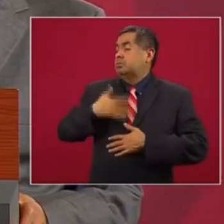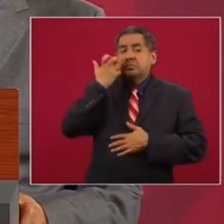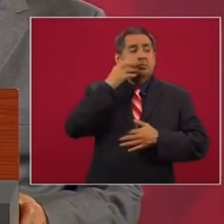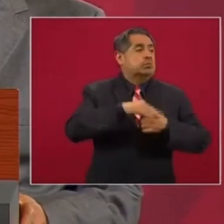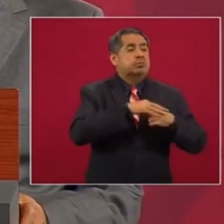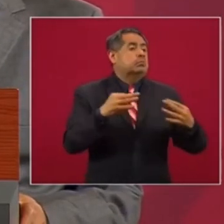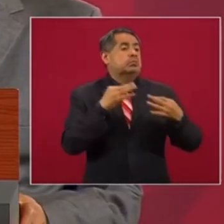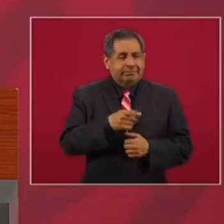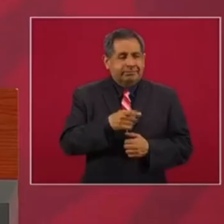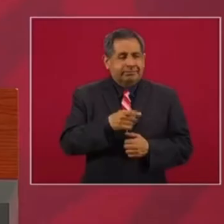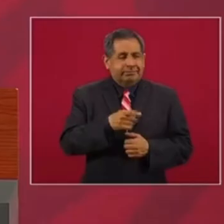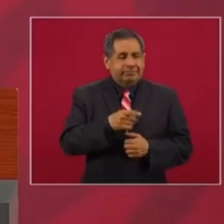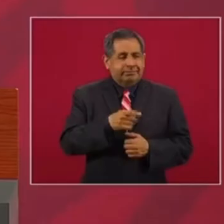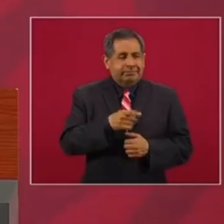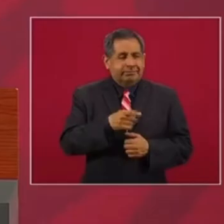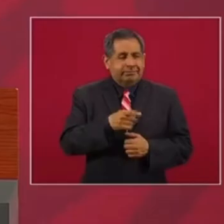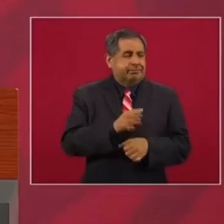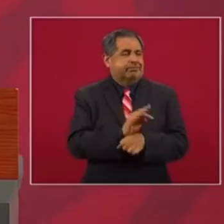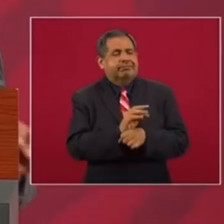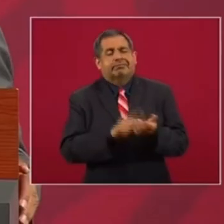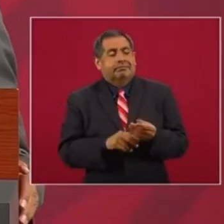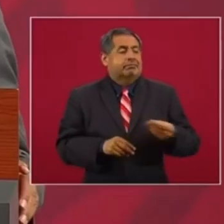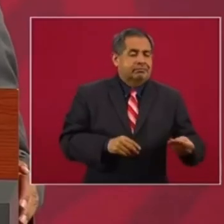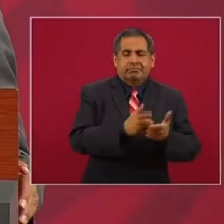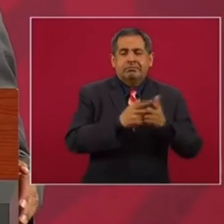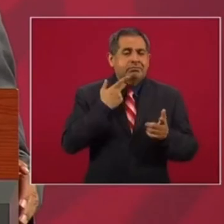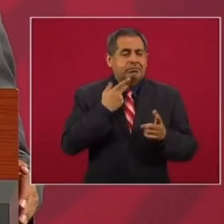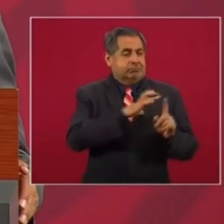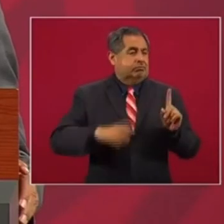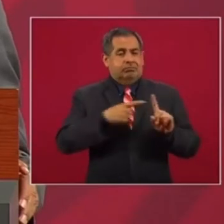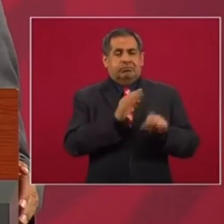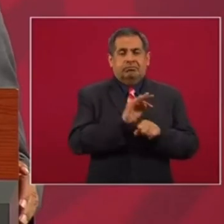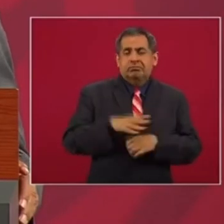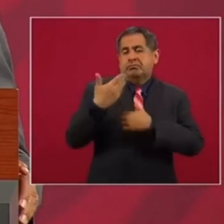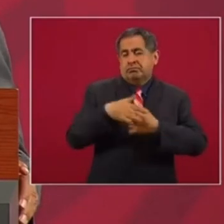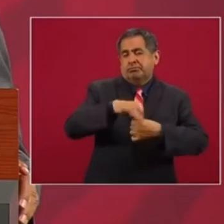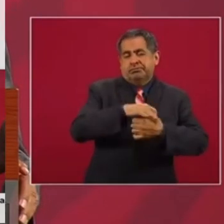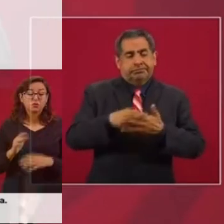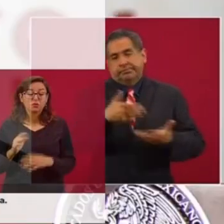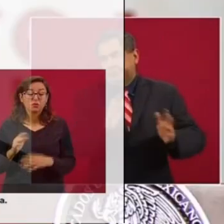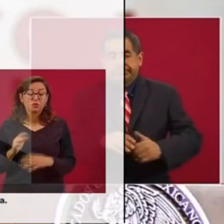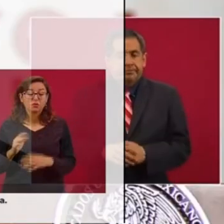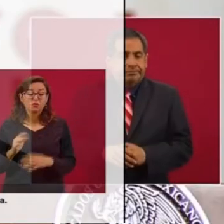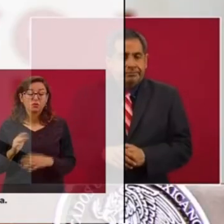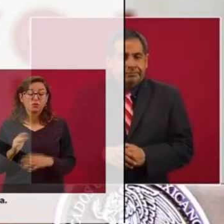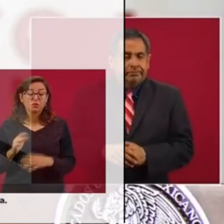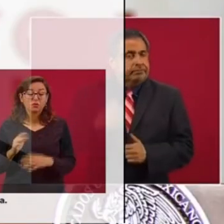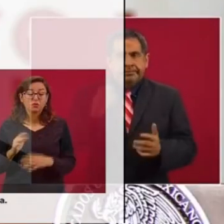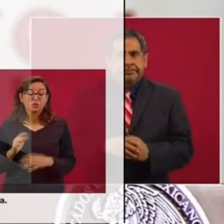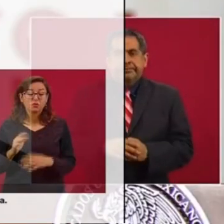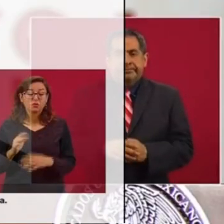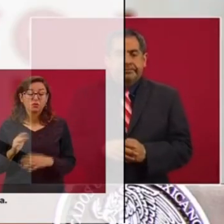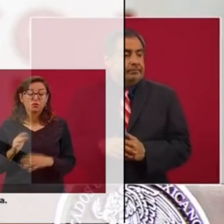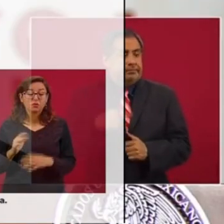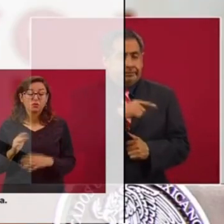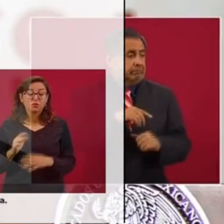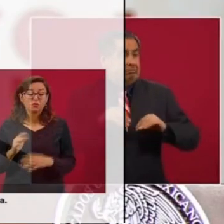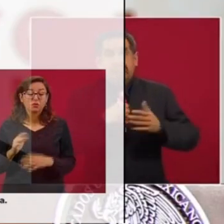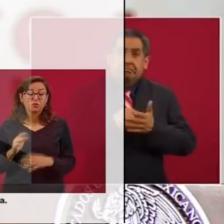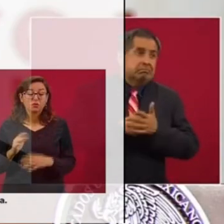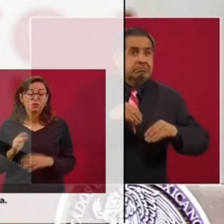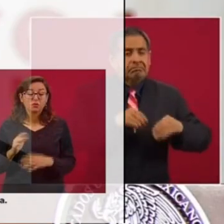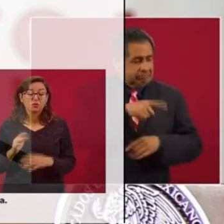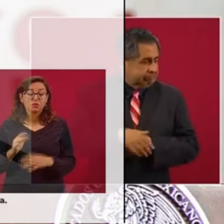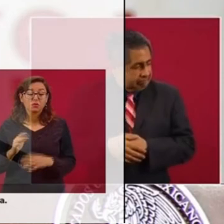propósitos electorales para favorecer a un partido y a candidato, porque vienen elecciones. Bueno, por levantar este movimiento